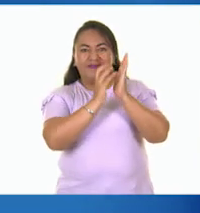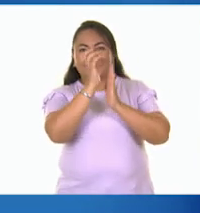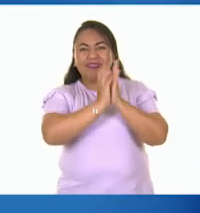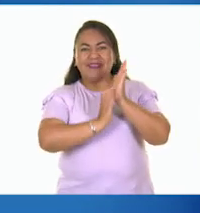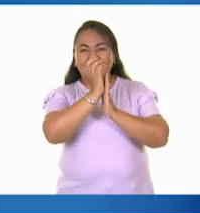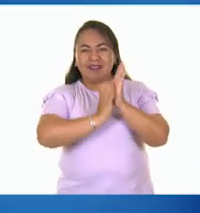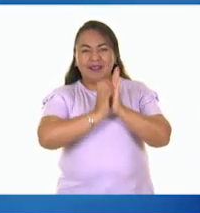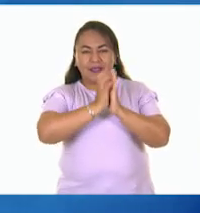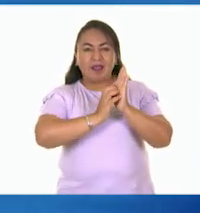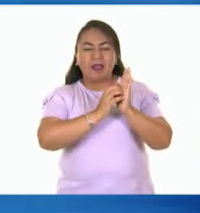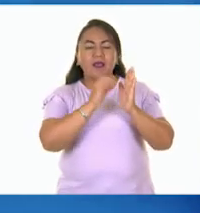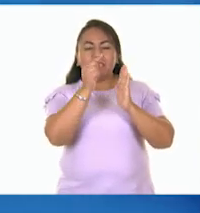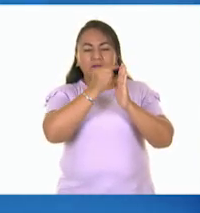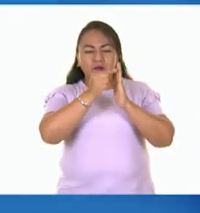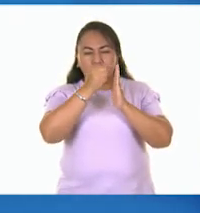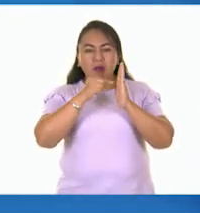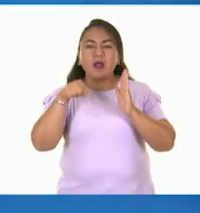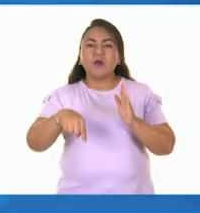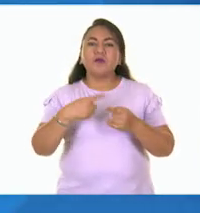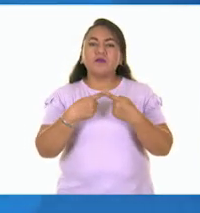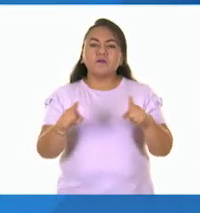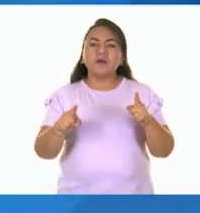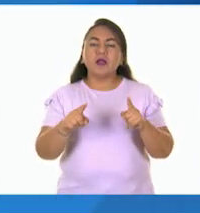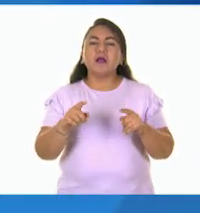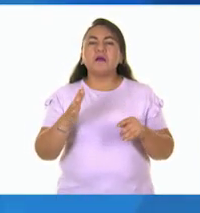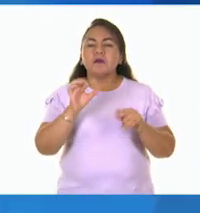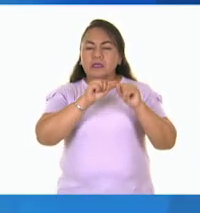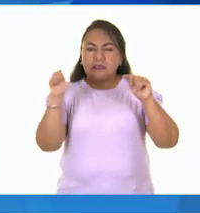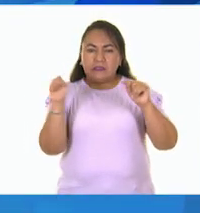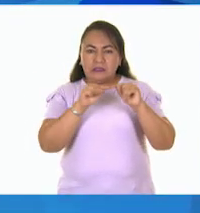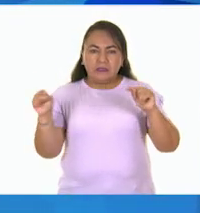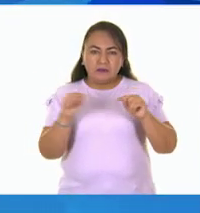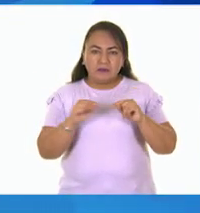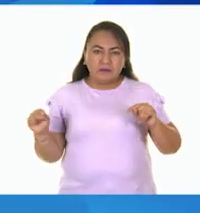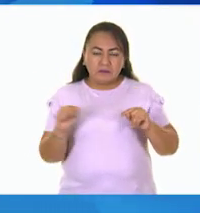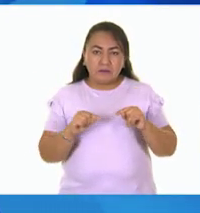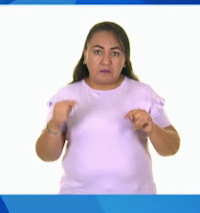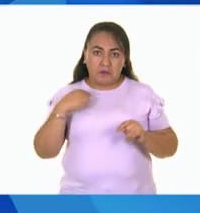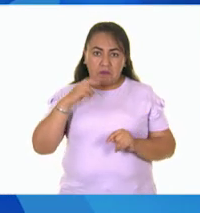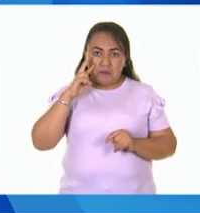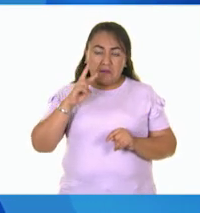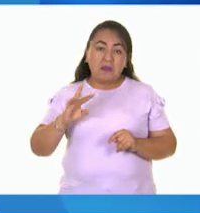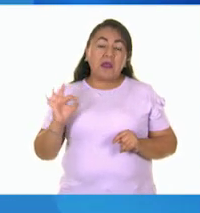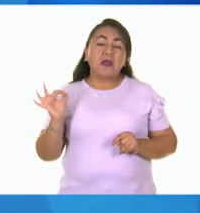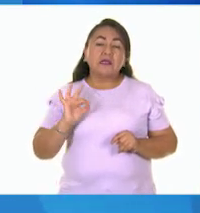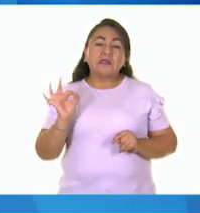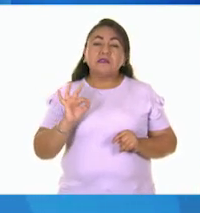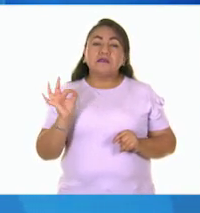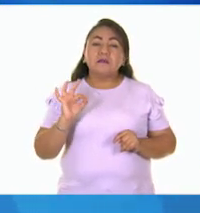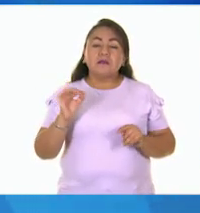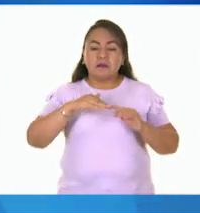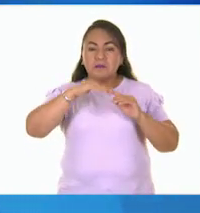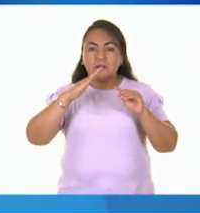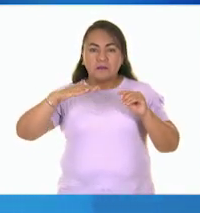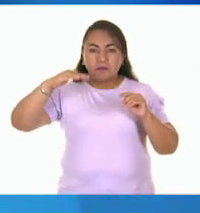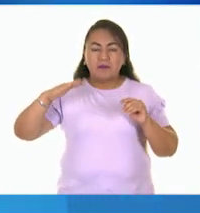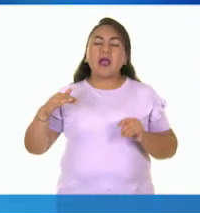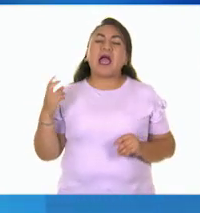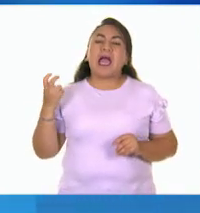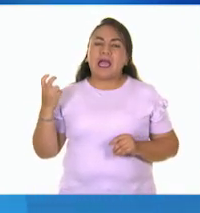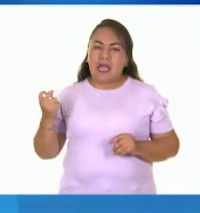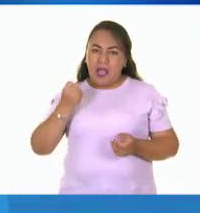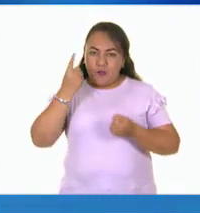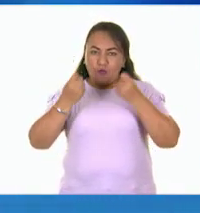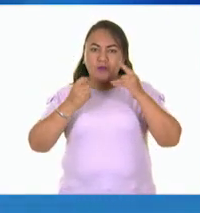podíamos obtener puntos o círculos, aquí podemos obtener algunas rayas. Y por lo que estoy viendo, tal vez serían un poquito onduladas. Así es,